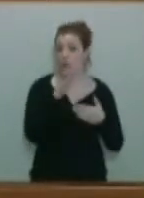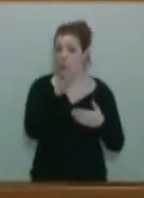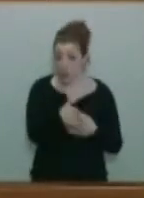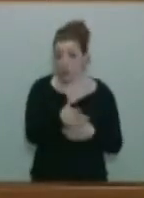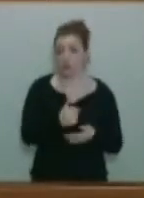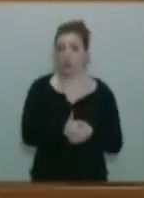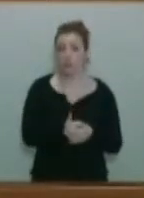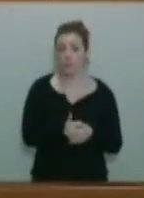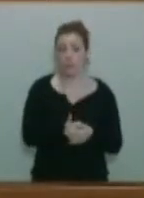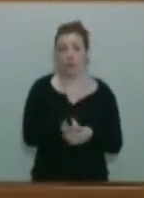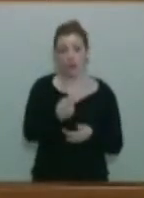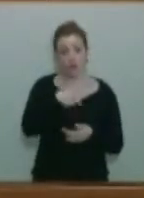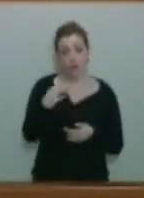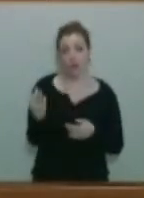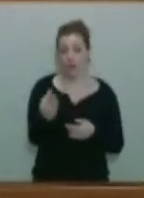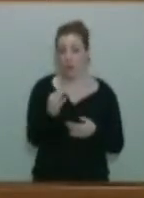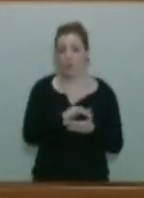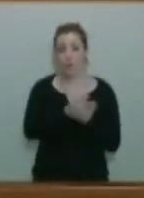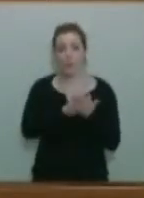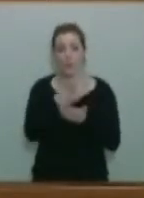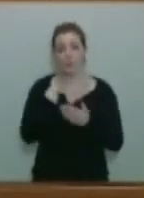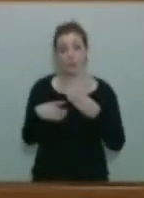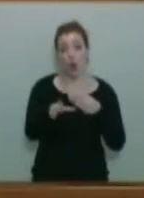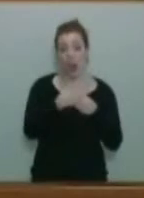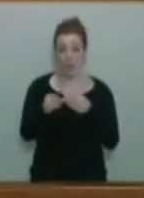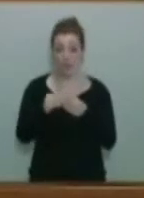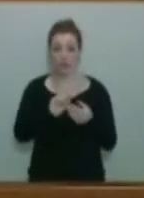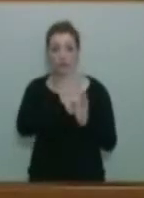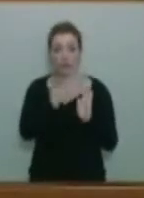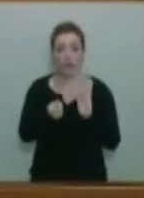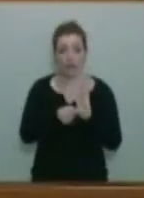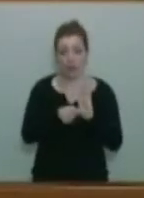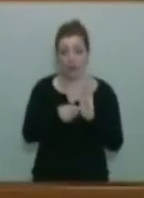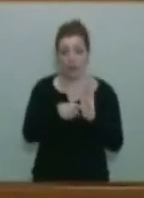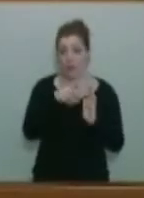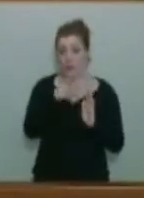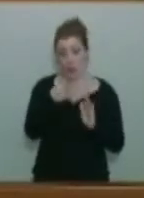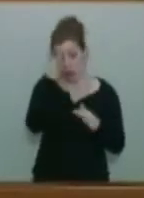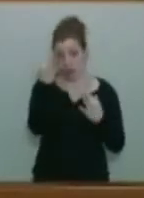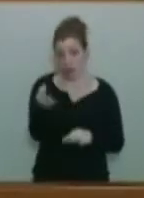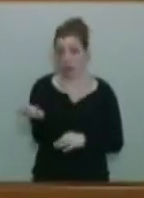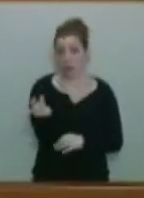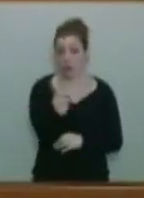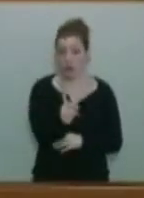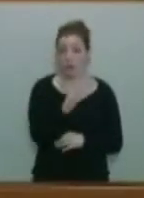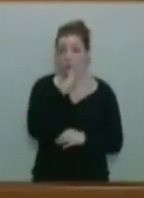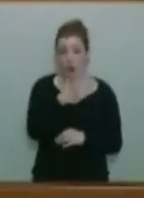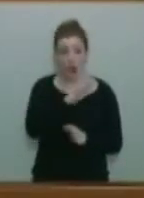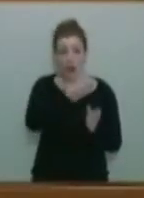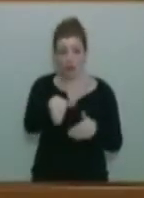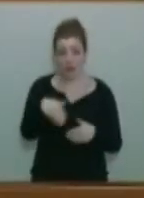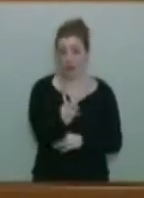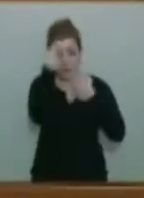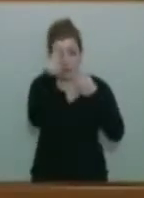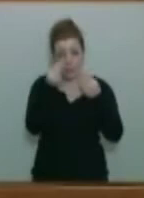es por lo que entendimos que al hablar de las enmiendas a la totalidad carecía de todo sentido, ya que este planteamiento al final no supondría